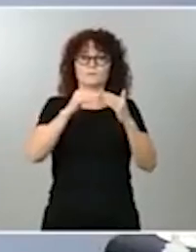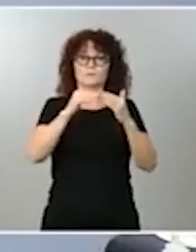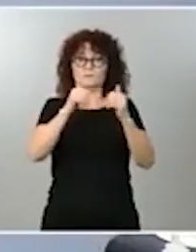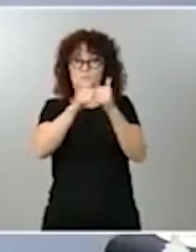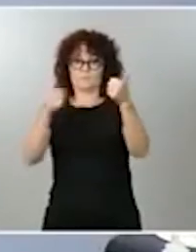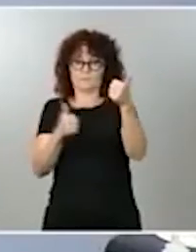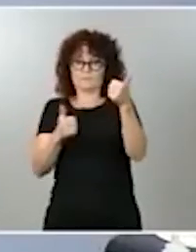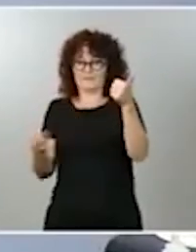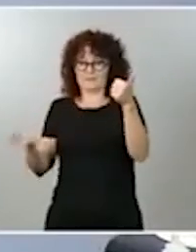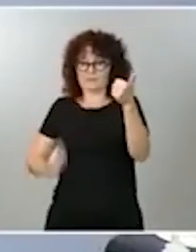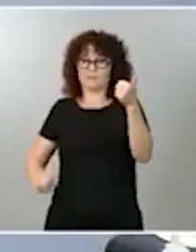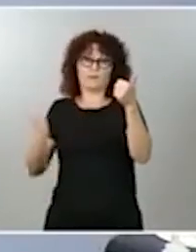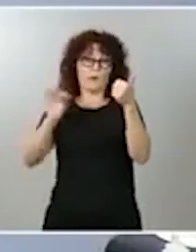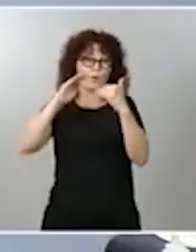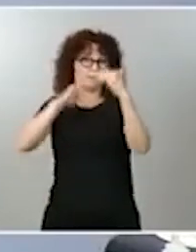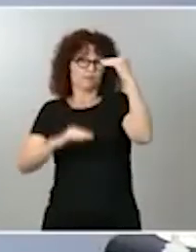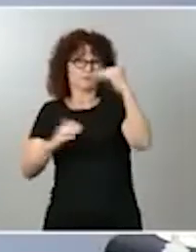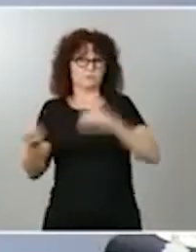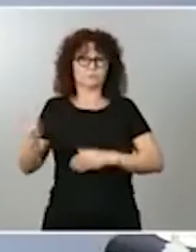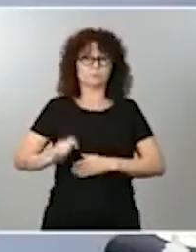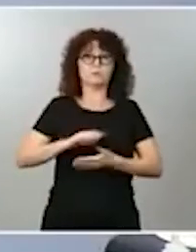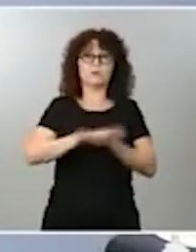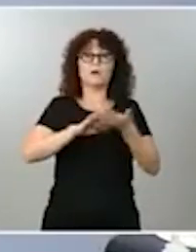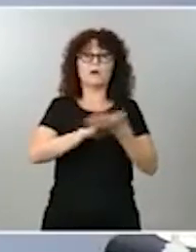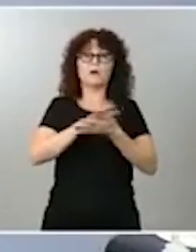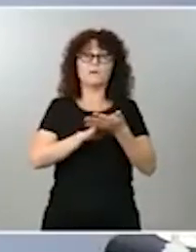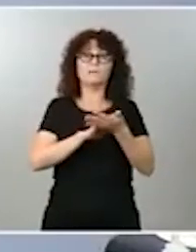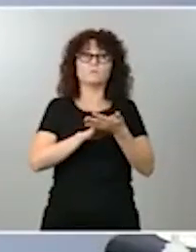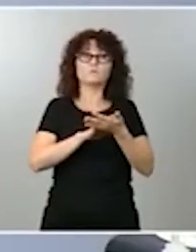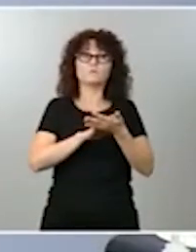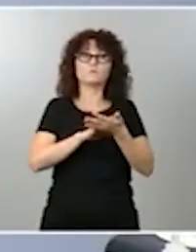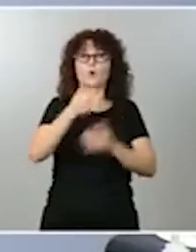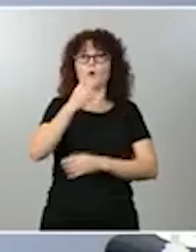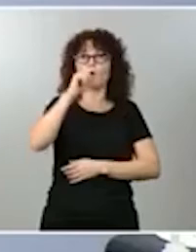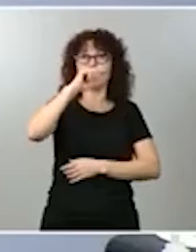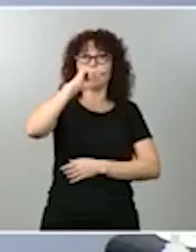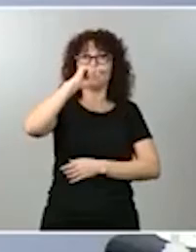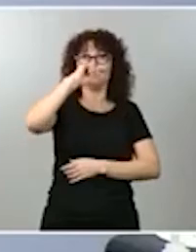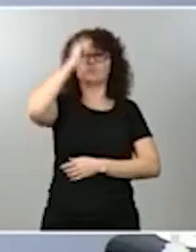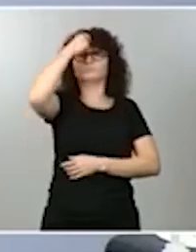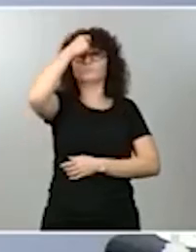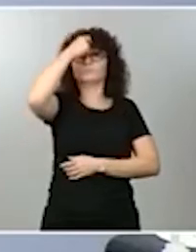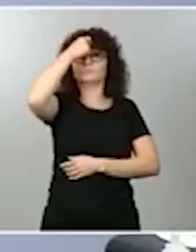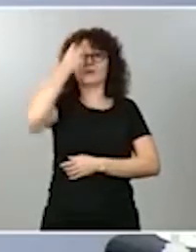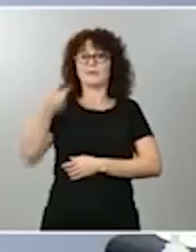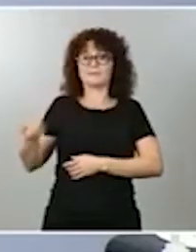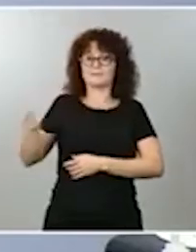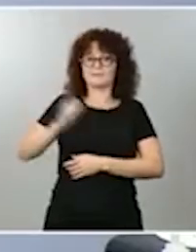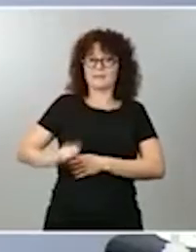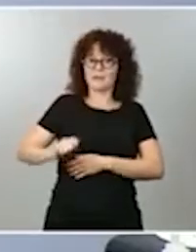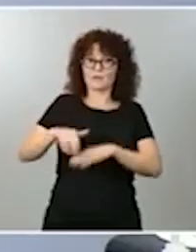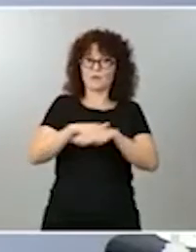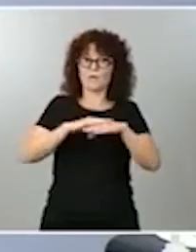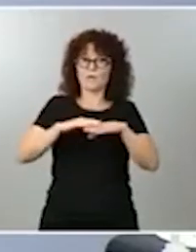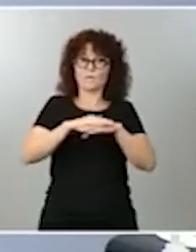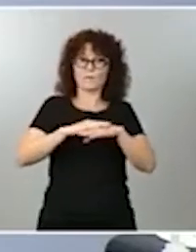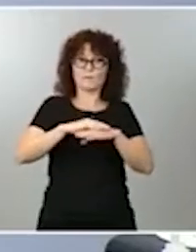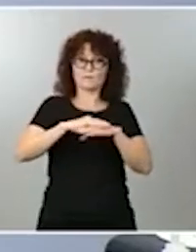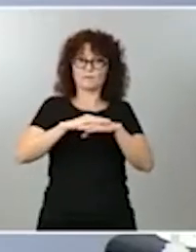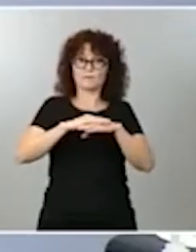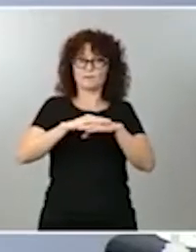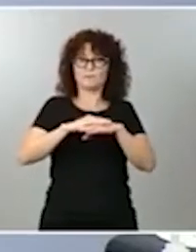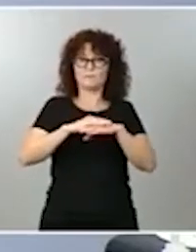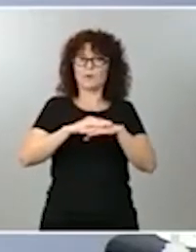solemos pensar en el salario base y el salario base no es la mayor fuente de desigualdad. Lo son, sobre todo,